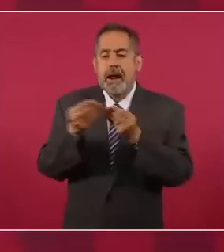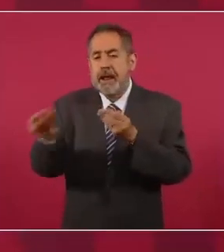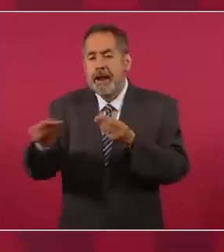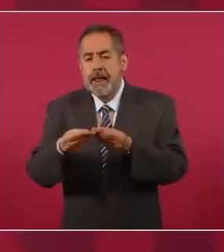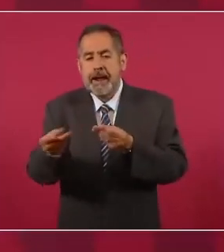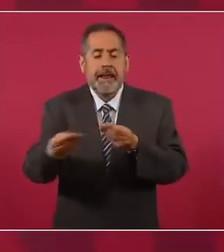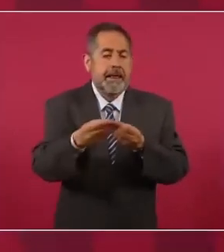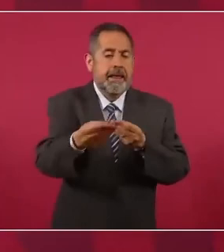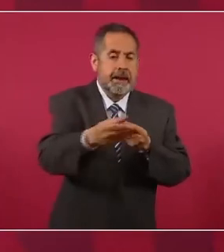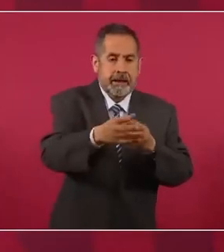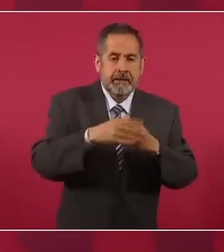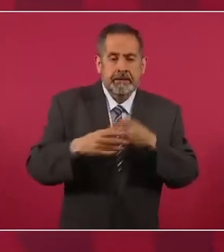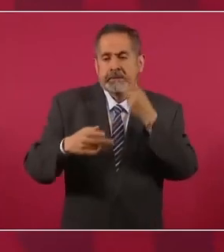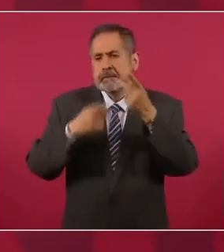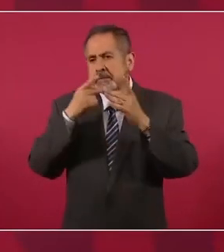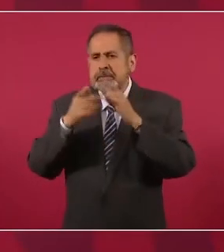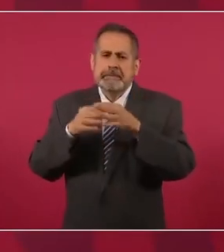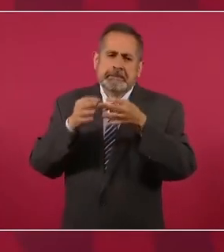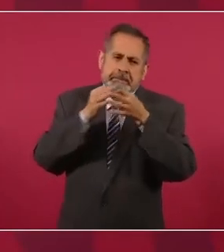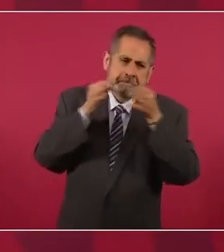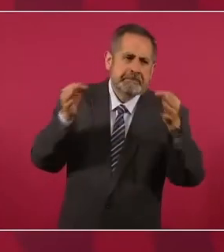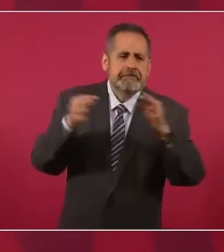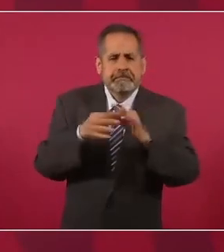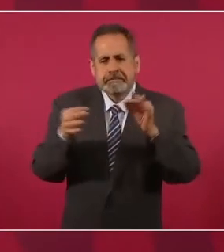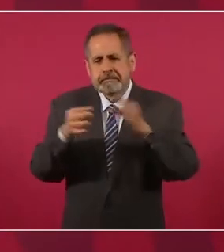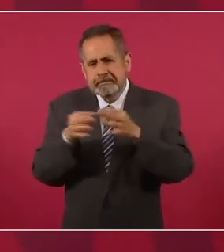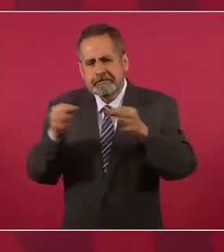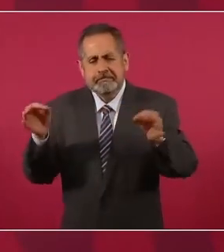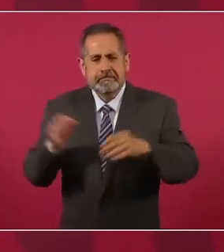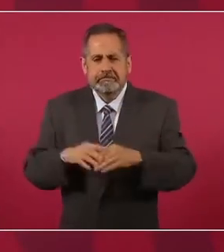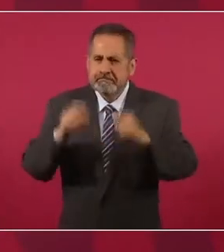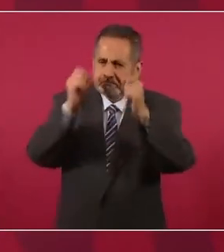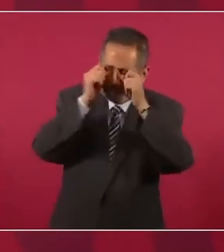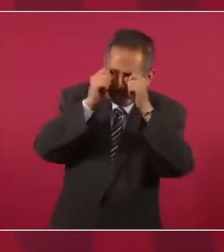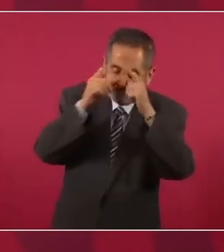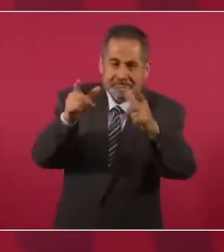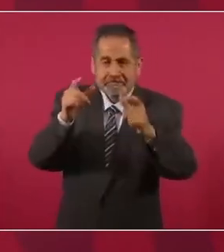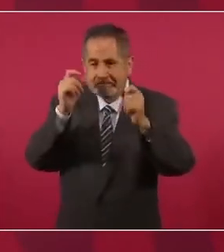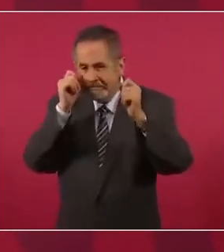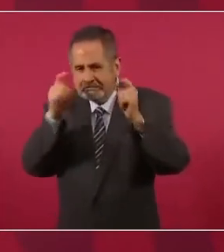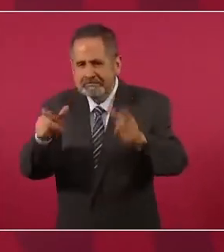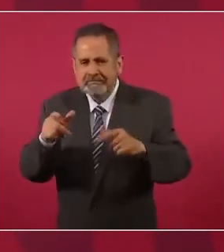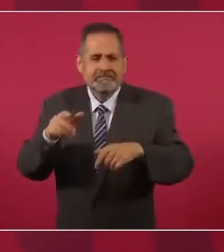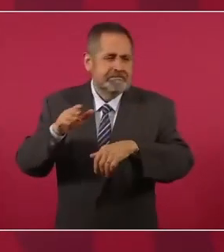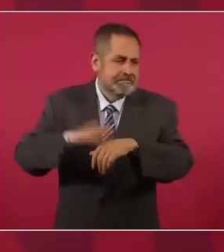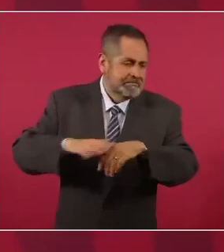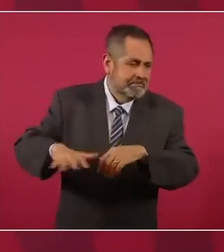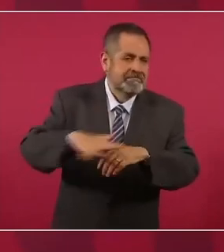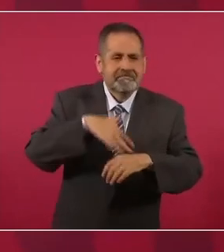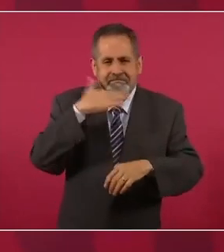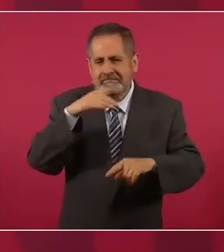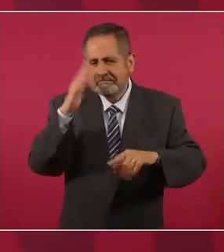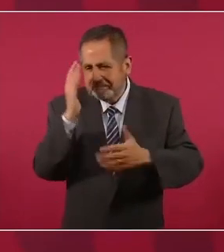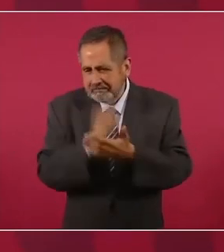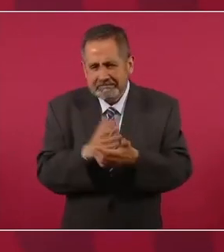una arenga. ya es tiempo de despertar, hay que acabar con la corrupción.